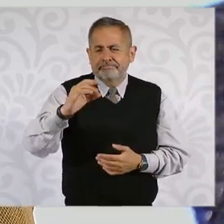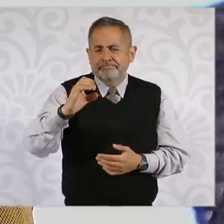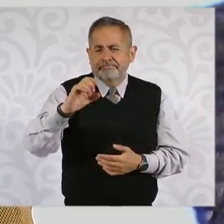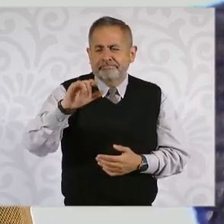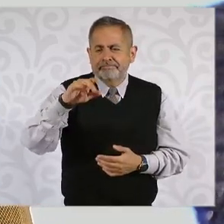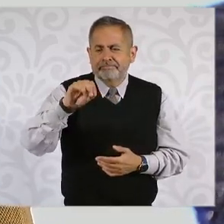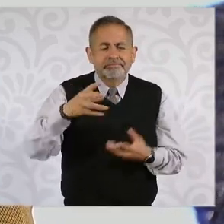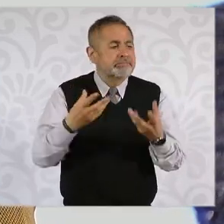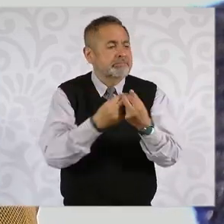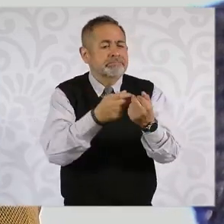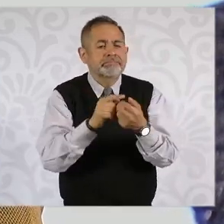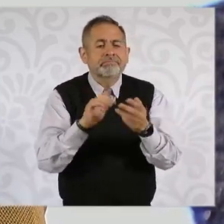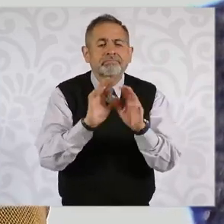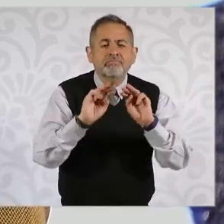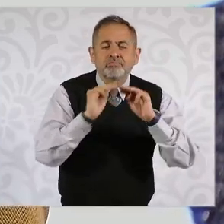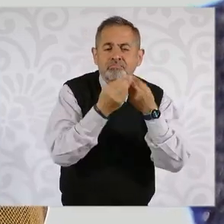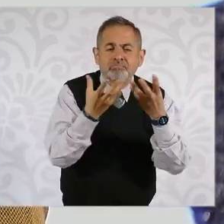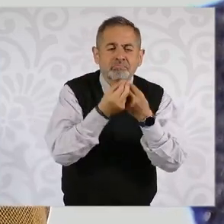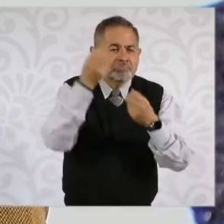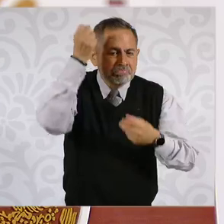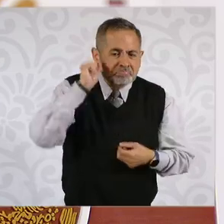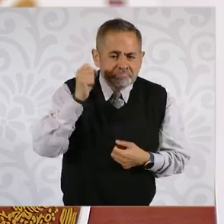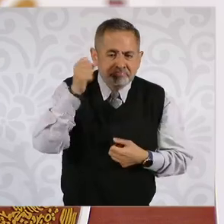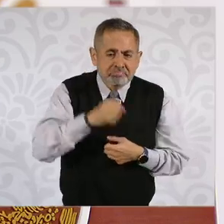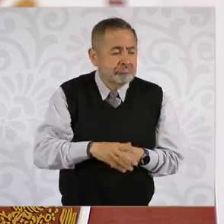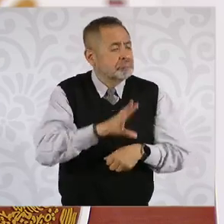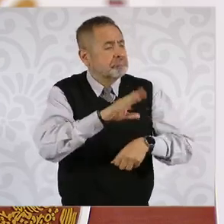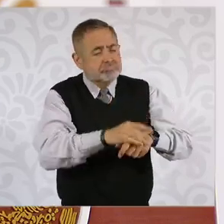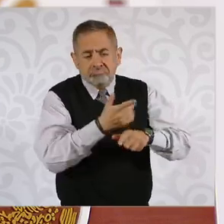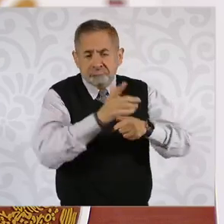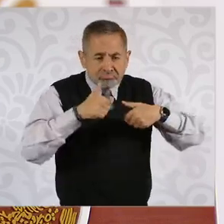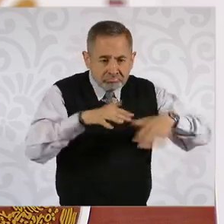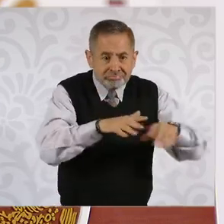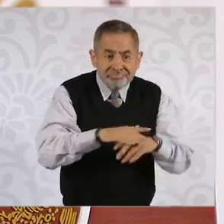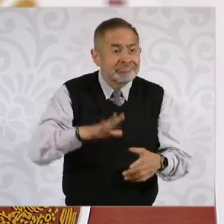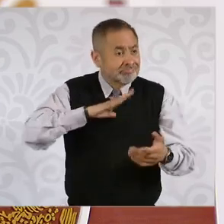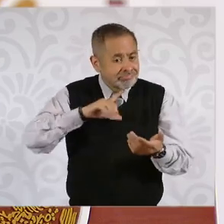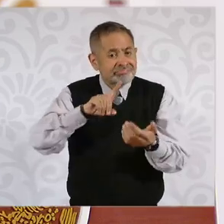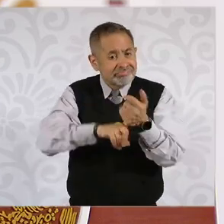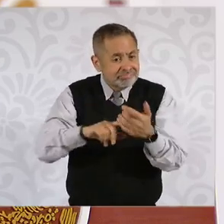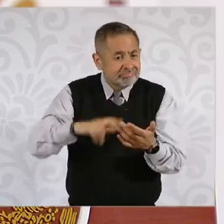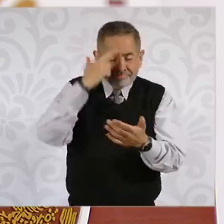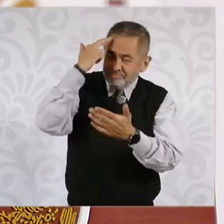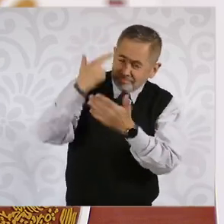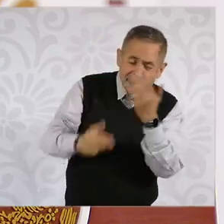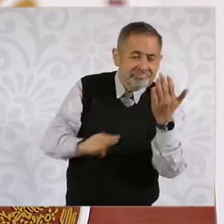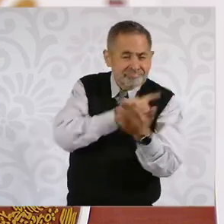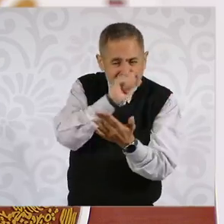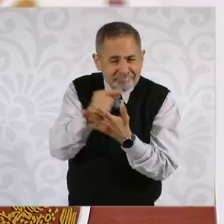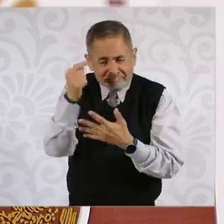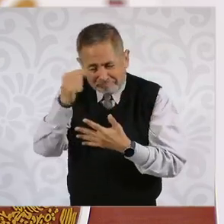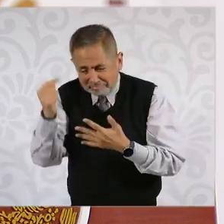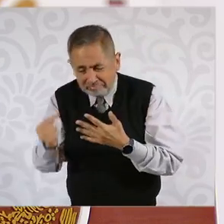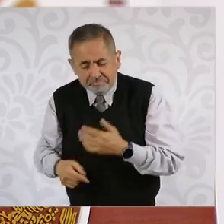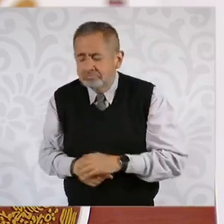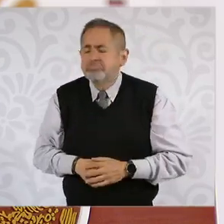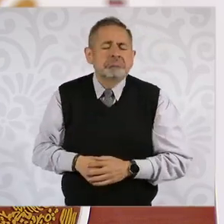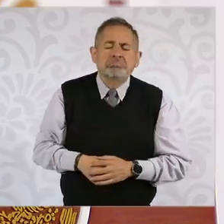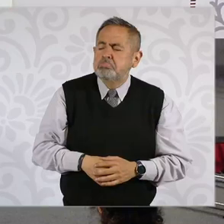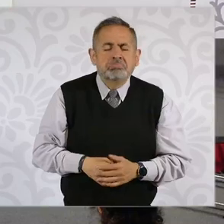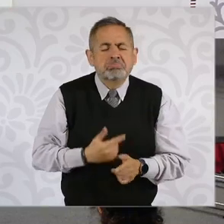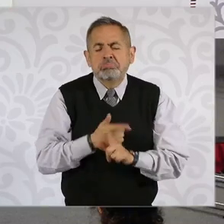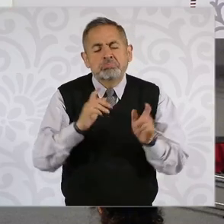integrante del cártel de Sinaloa y también él estaba acusado de delitos contra contra la salud y de